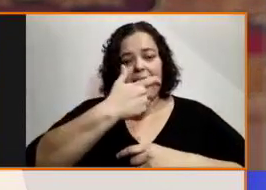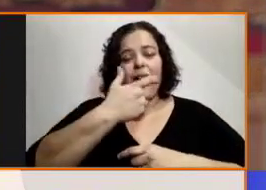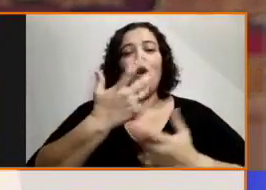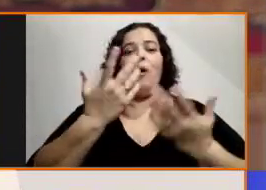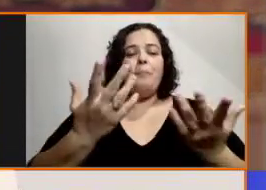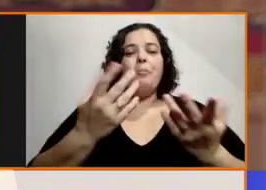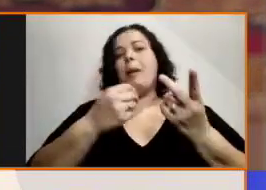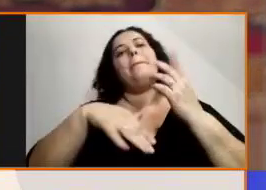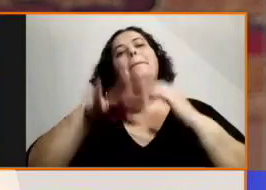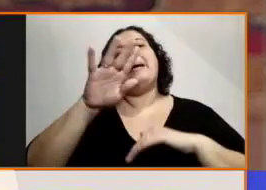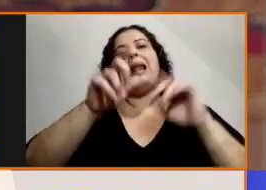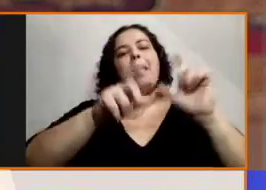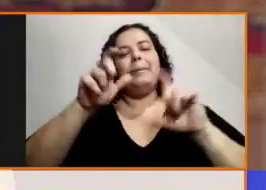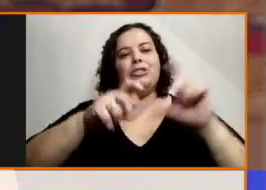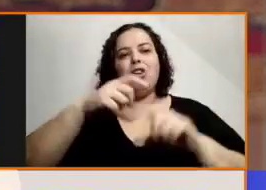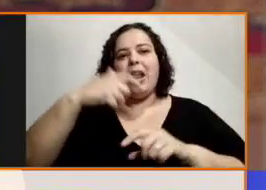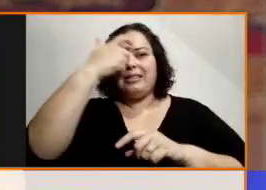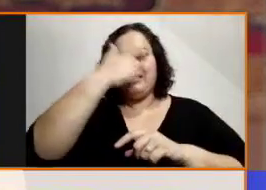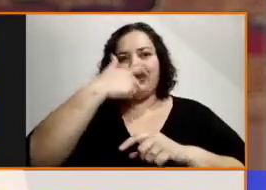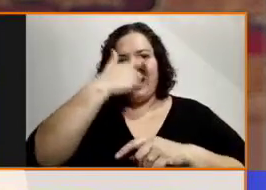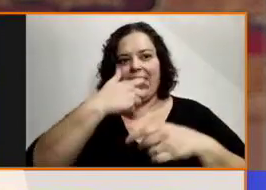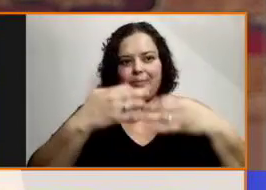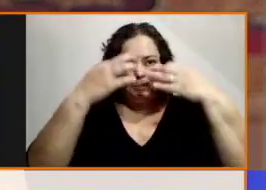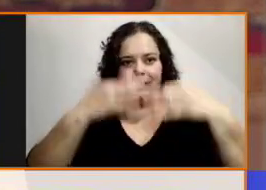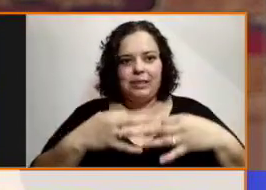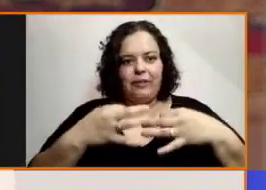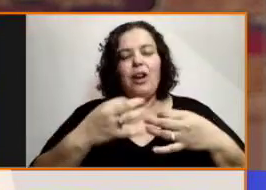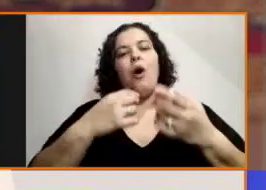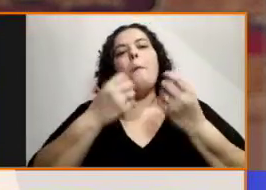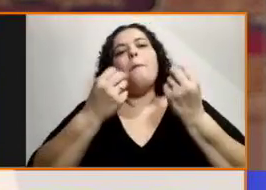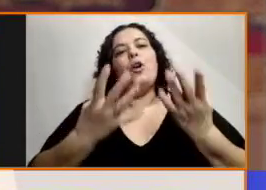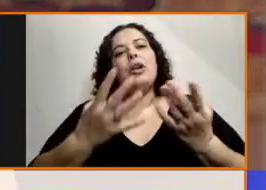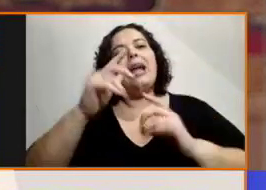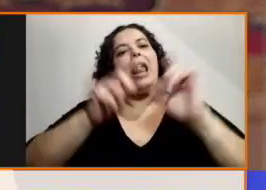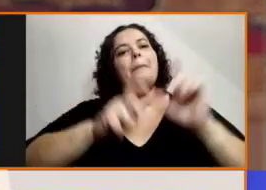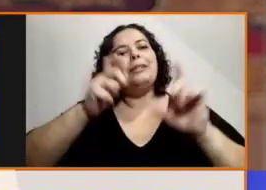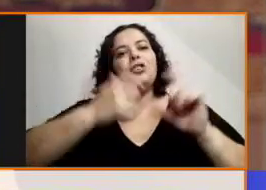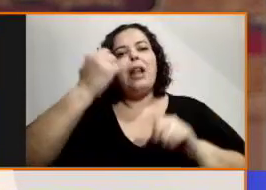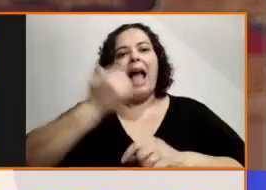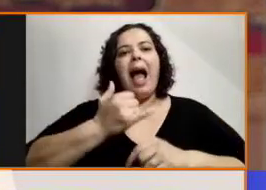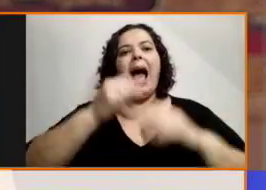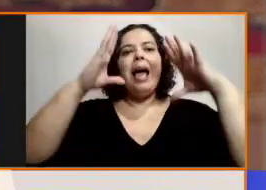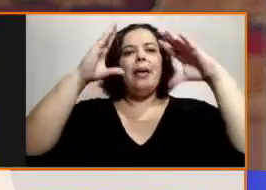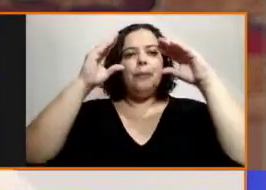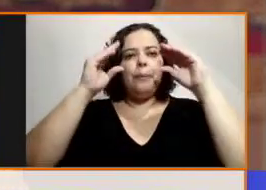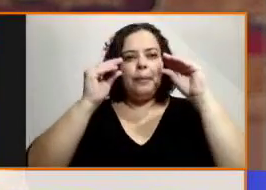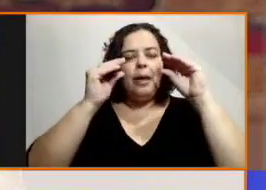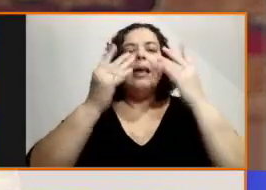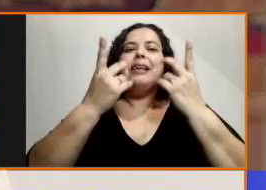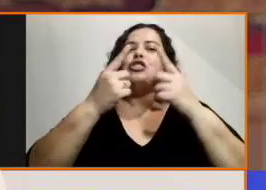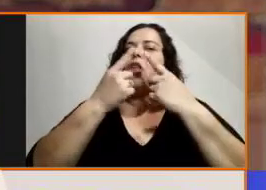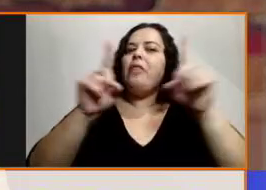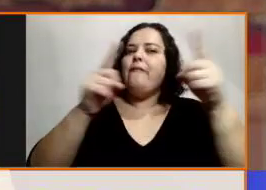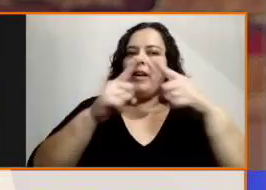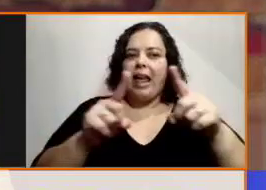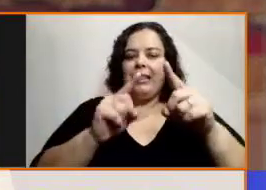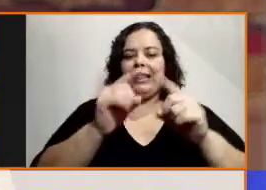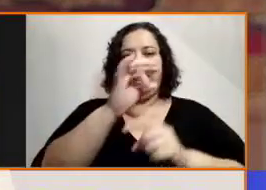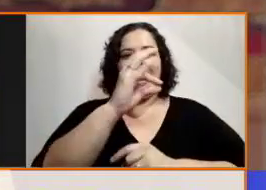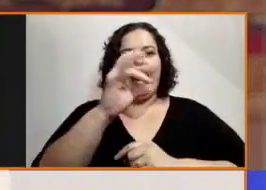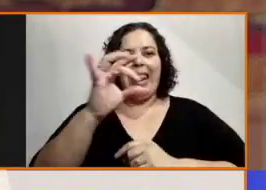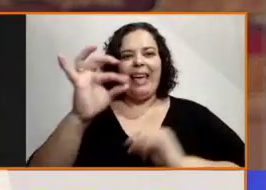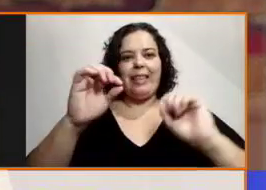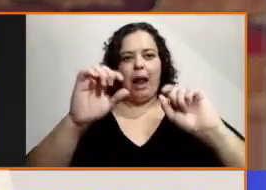personas ciegas, porque, de hecho, las personas con baja visión usan el macrotipo, que es un tipo de letra con mayor tamaño